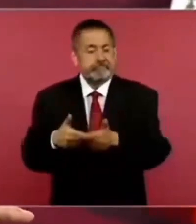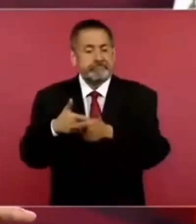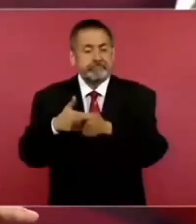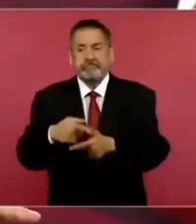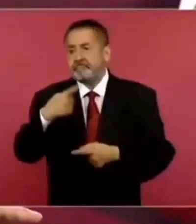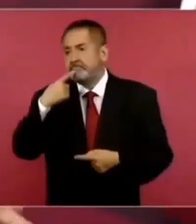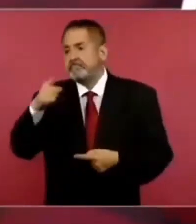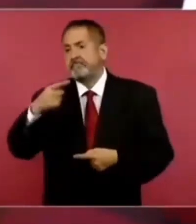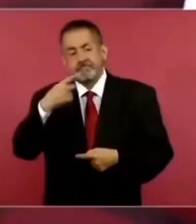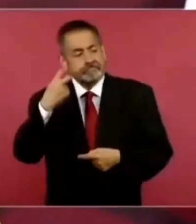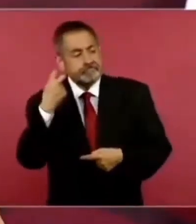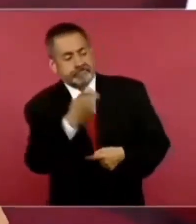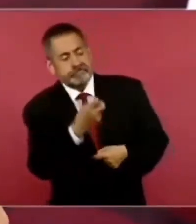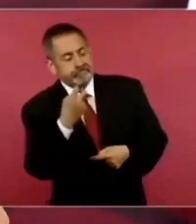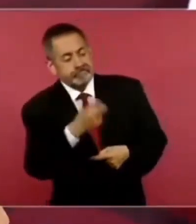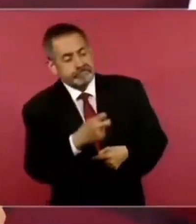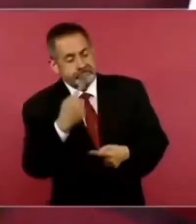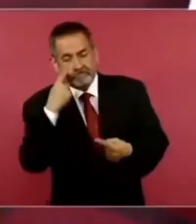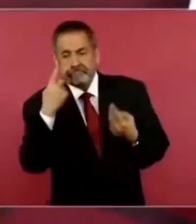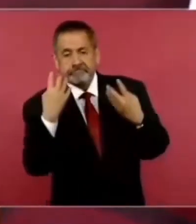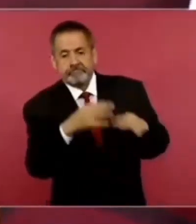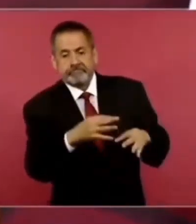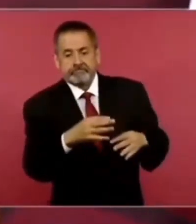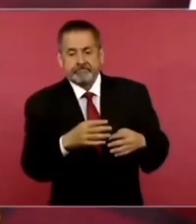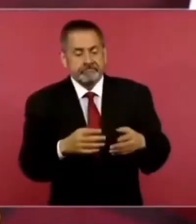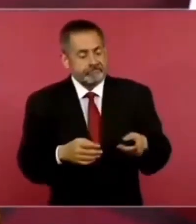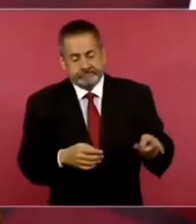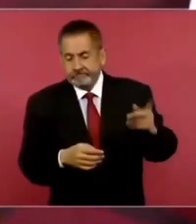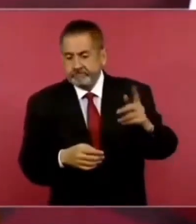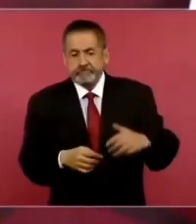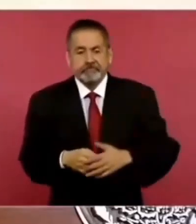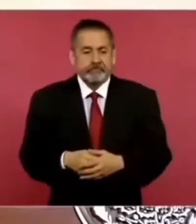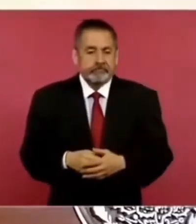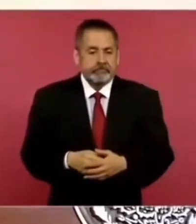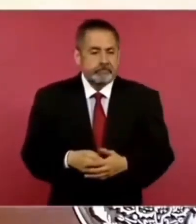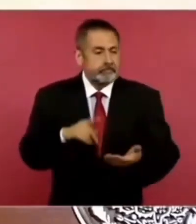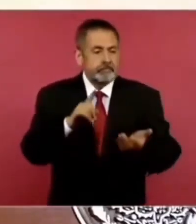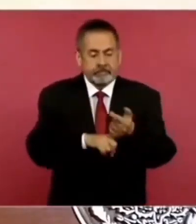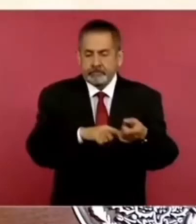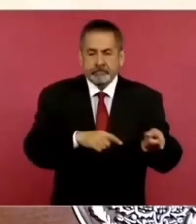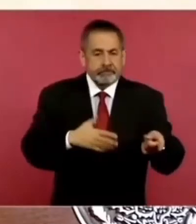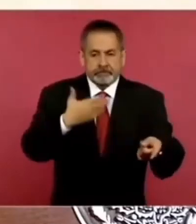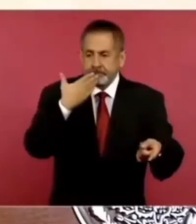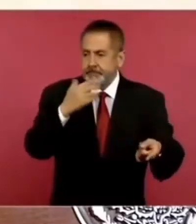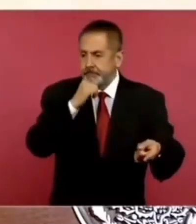denunciando porque todo esto es inmoral.